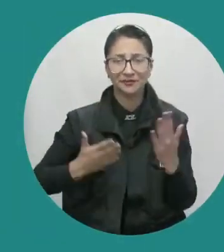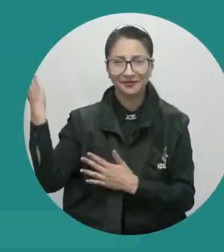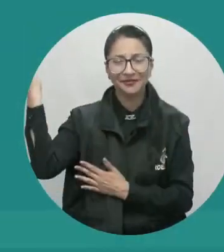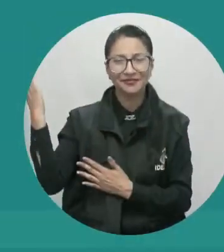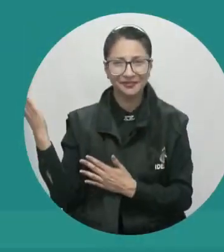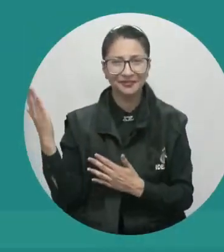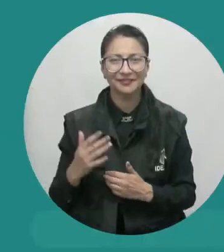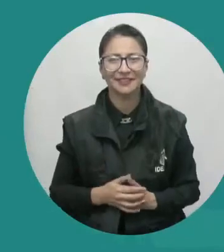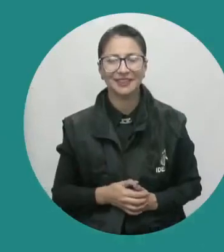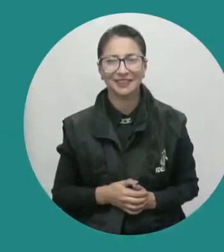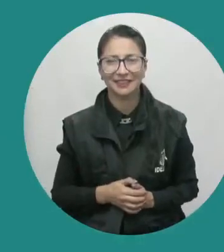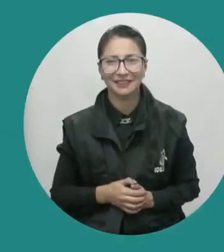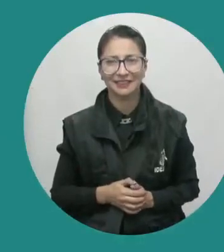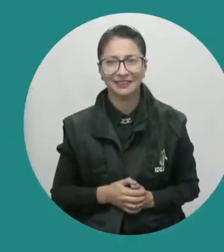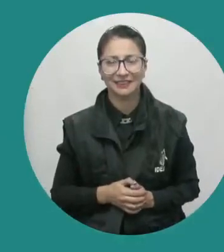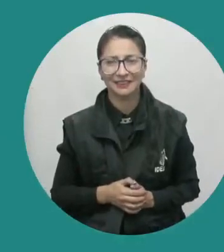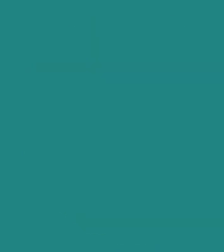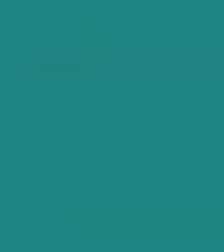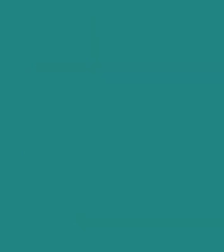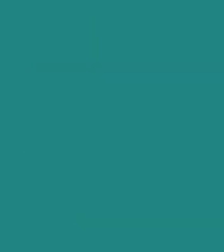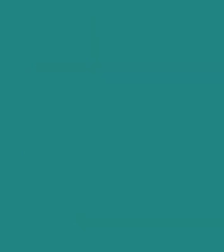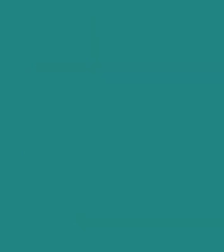¡Gracias! ¡Gracias! ¡Gracias!